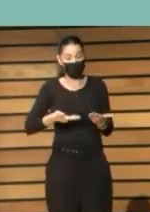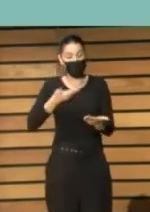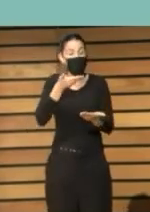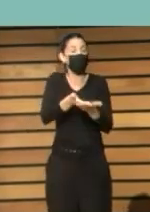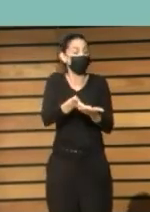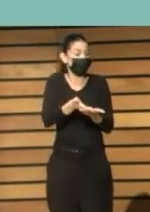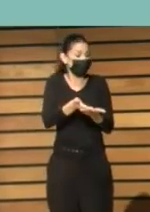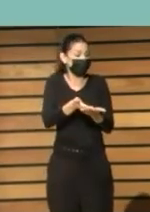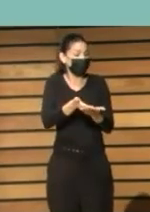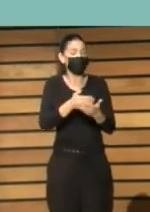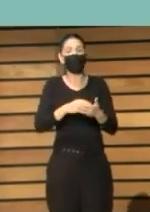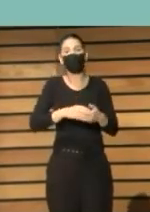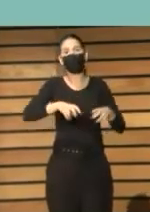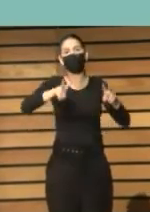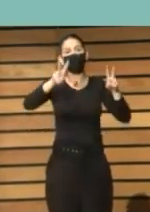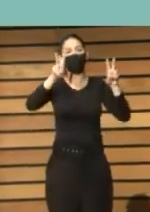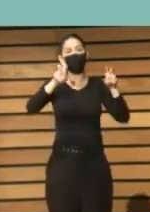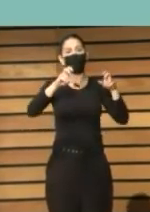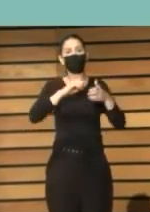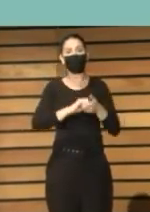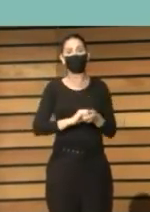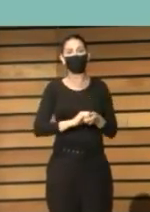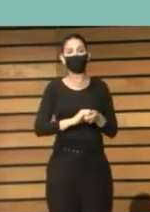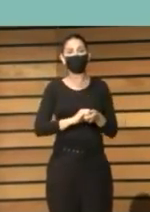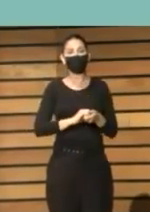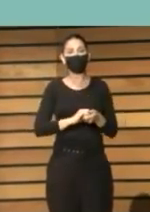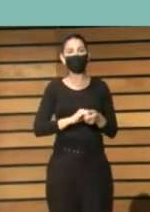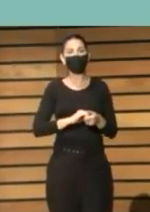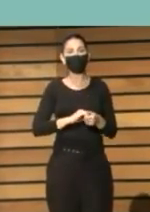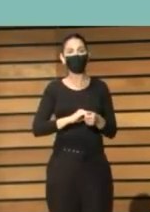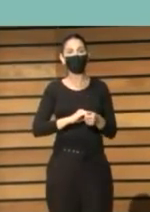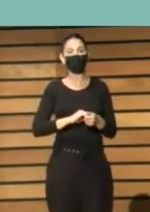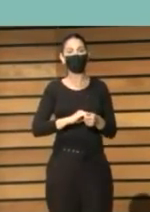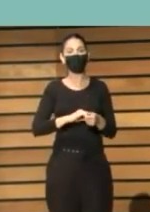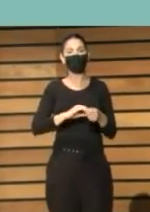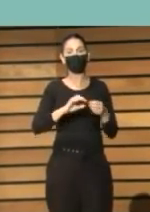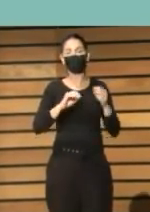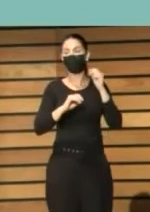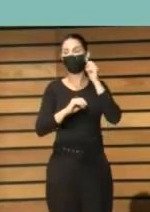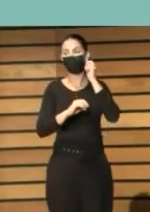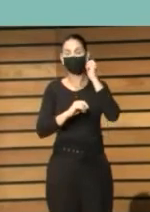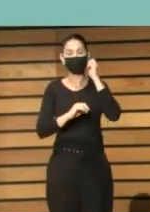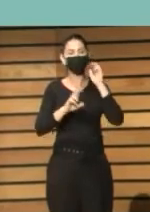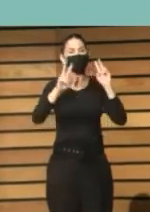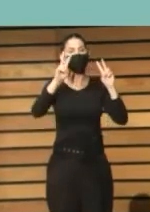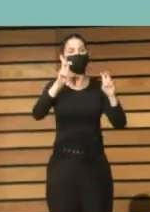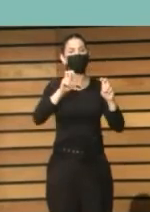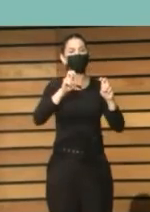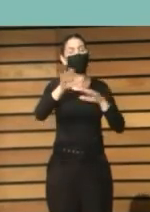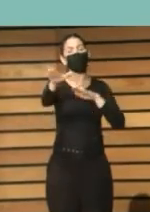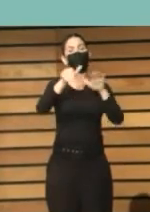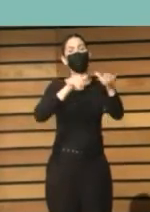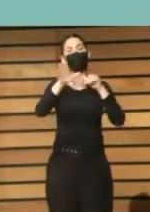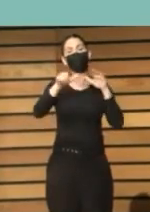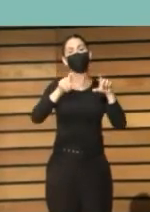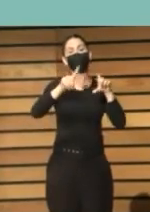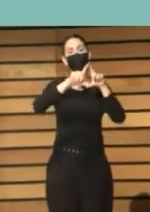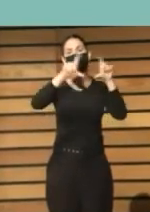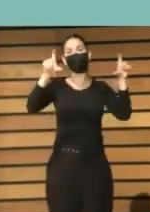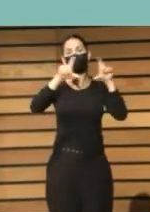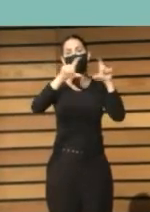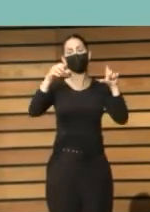en consorcio con Eblida justamente para la convocatoria del programa CHERF Citizens